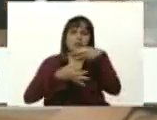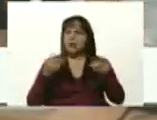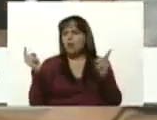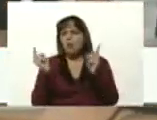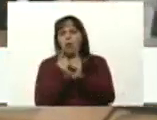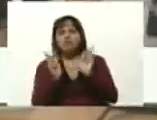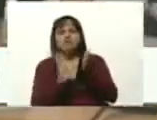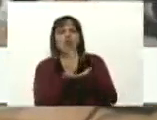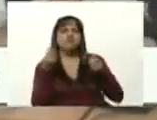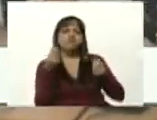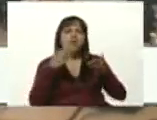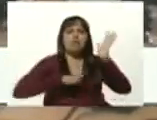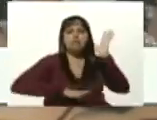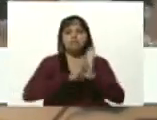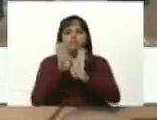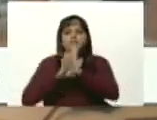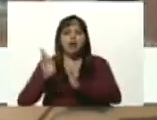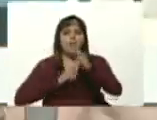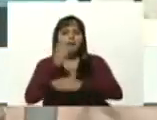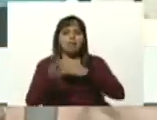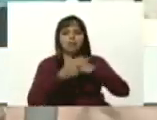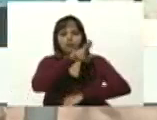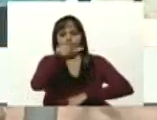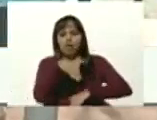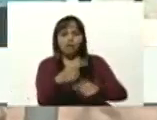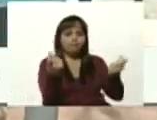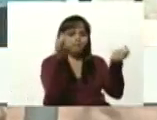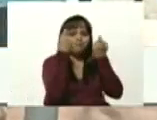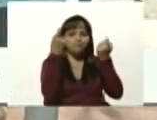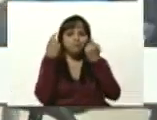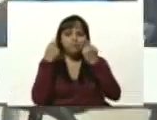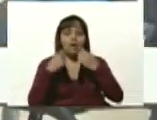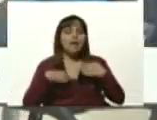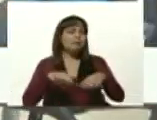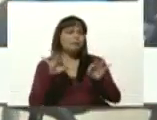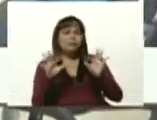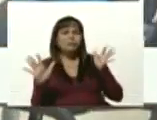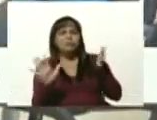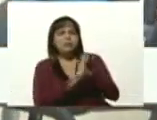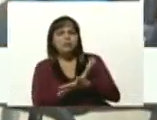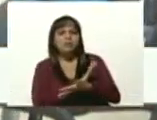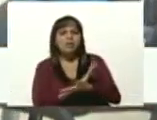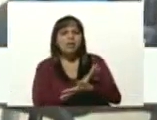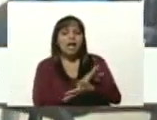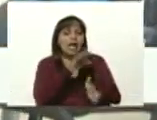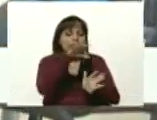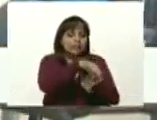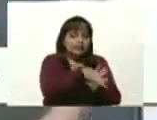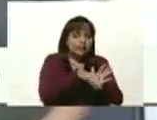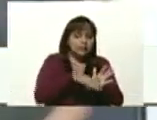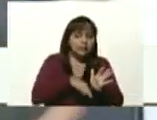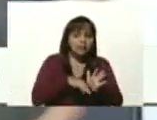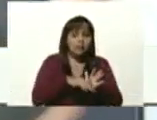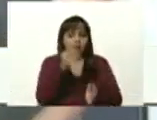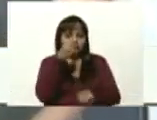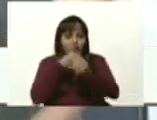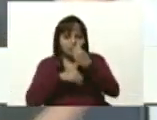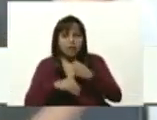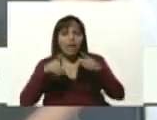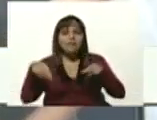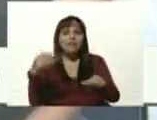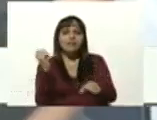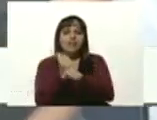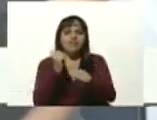que se viene desarrollando en los programas nacional de formación, específicamente en agroalimentario. Estamos trabajando también